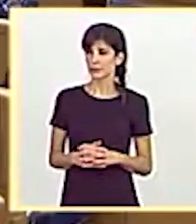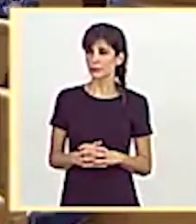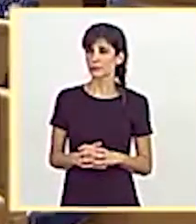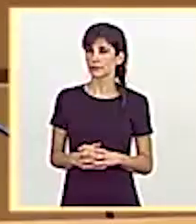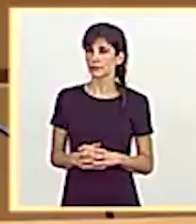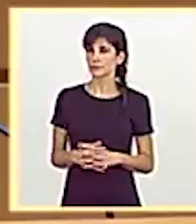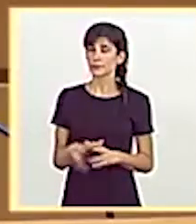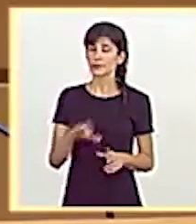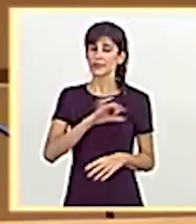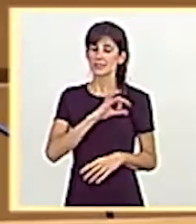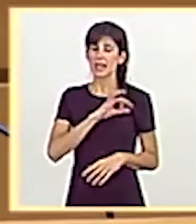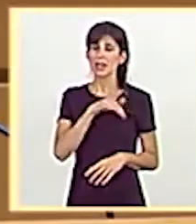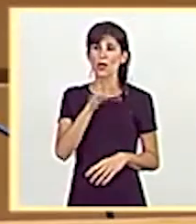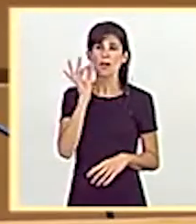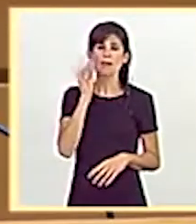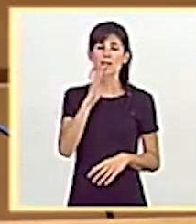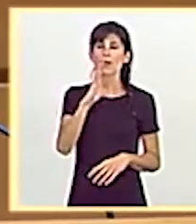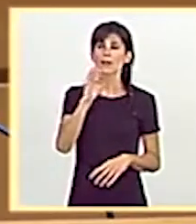Senadora Camins.